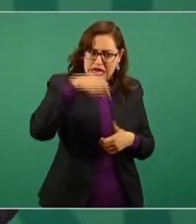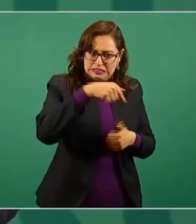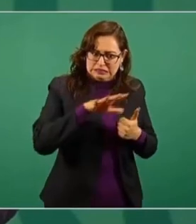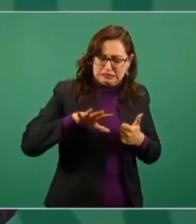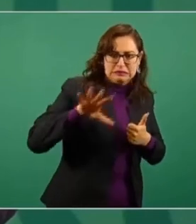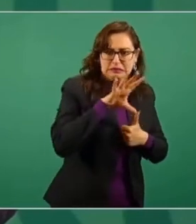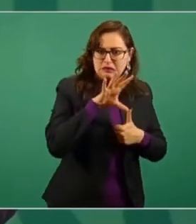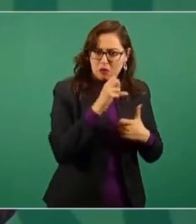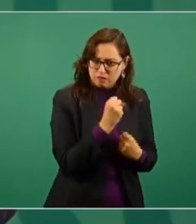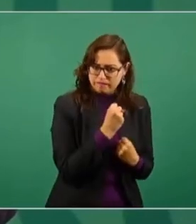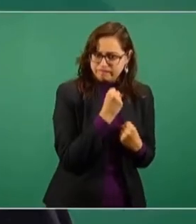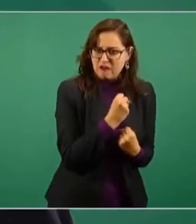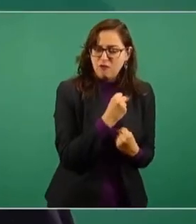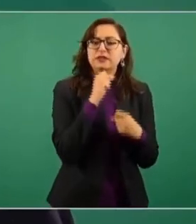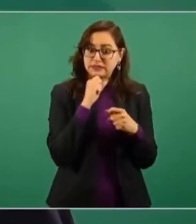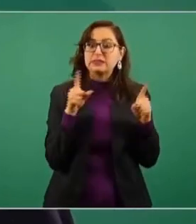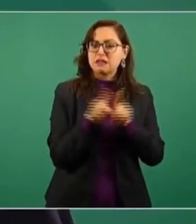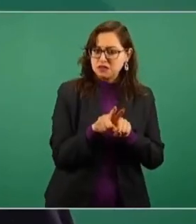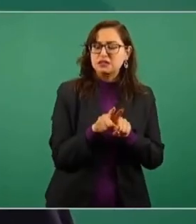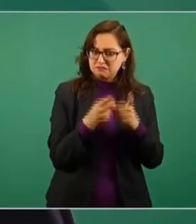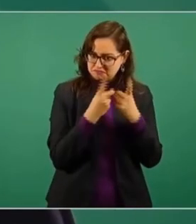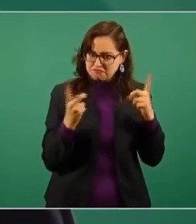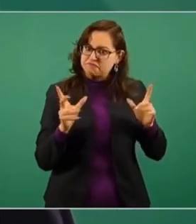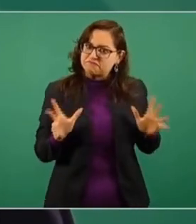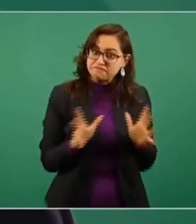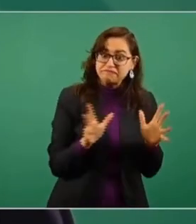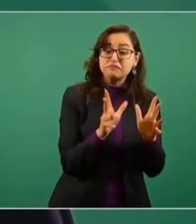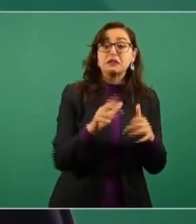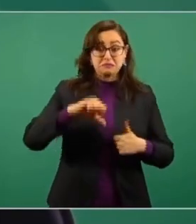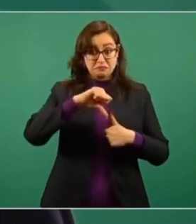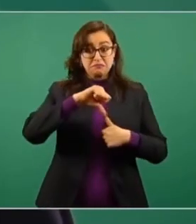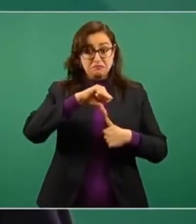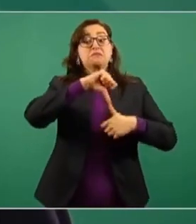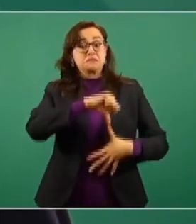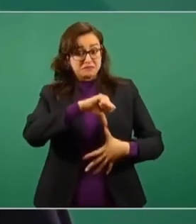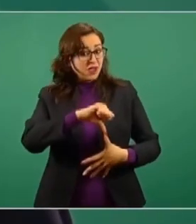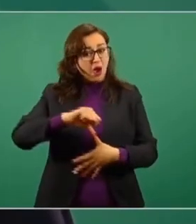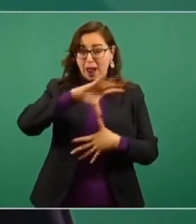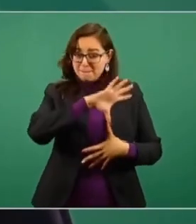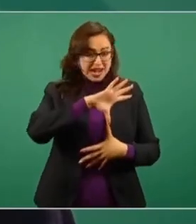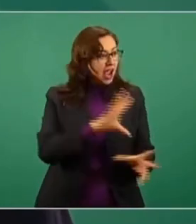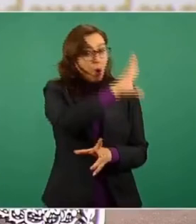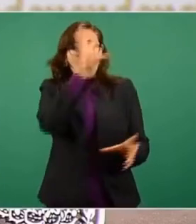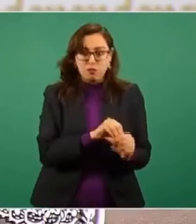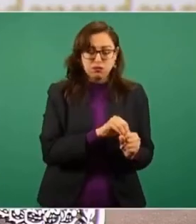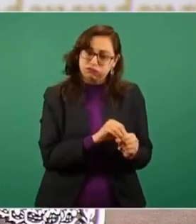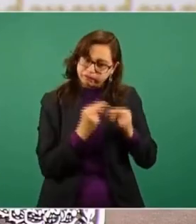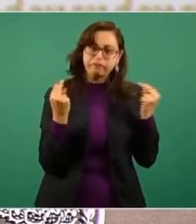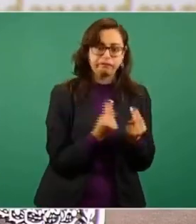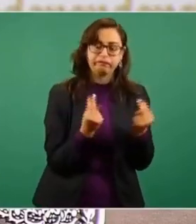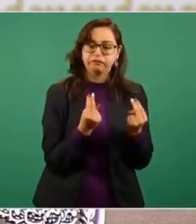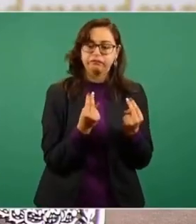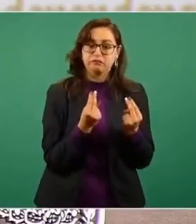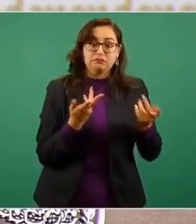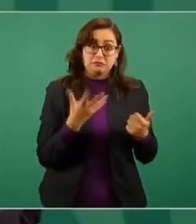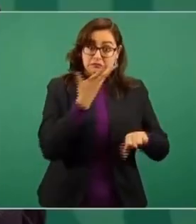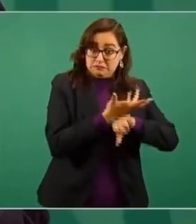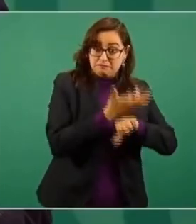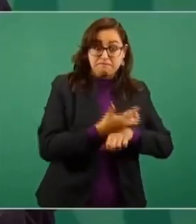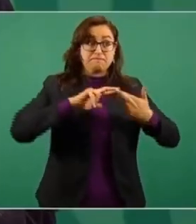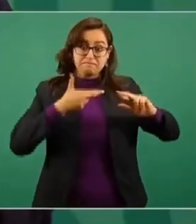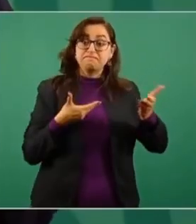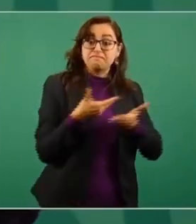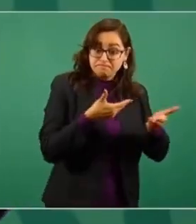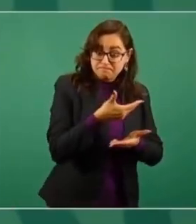el desarrollo en América del Norte, en América Central, en América del Sur, en nuestra América y mantener buenas relaciones con Estados Unidos.